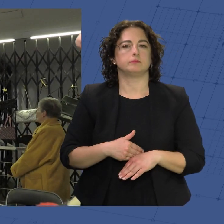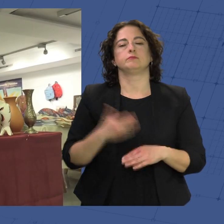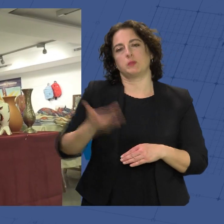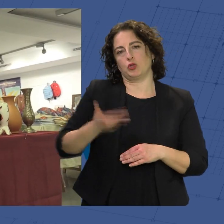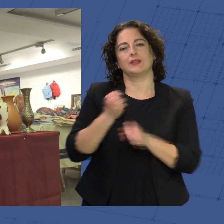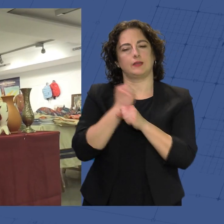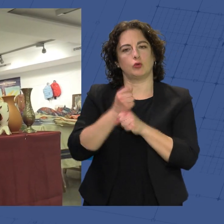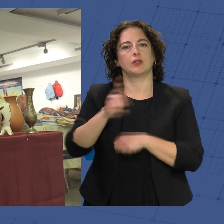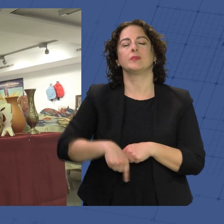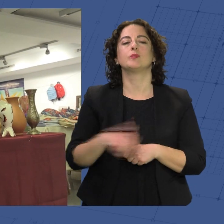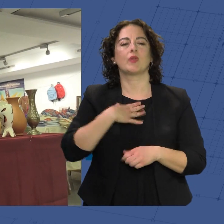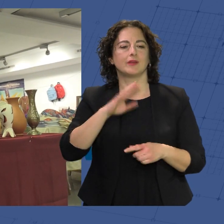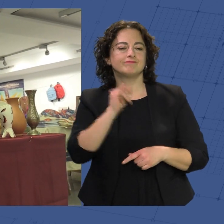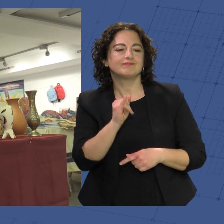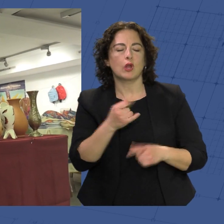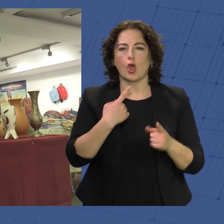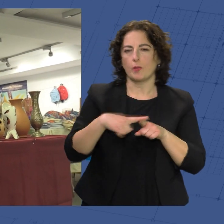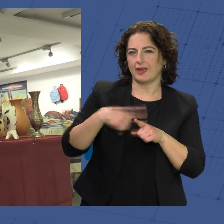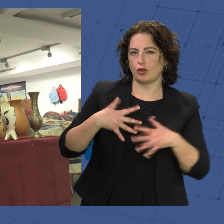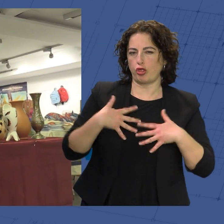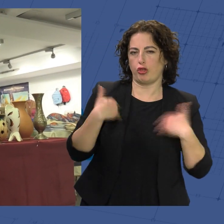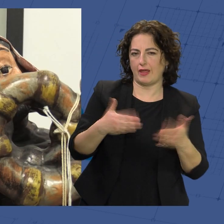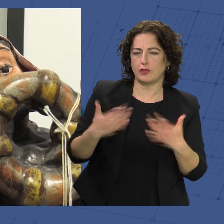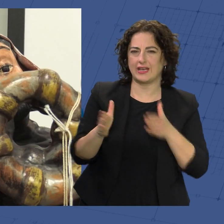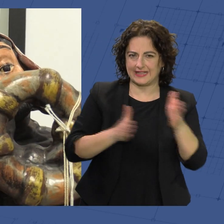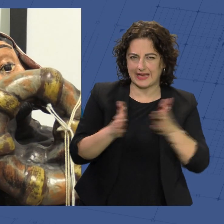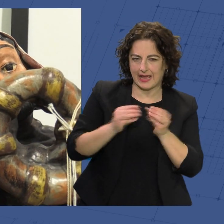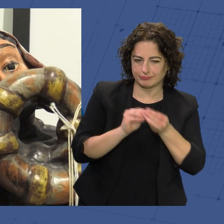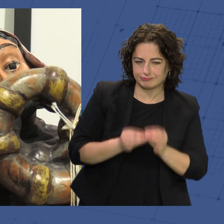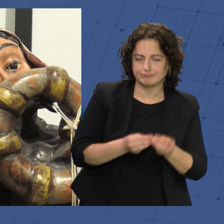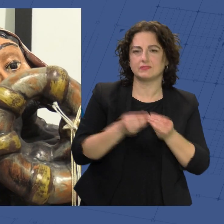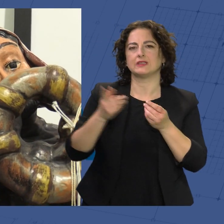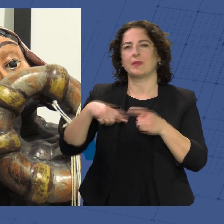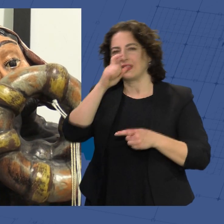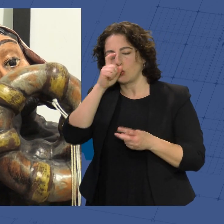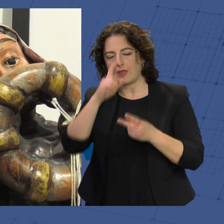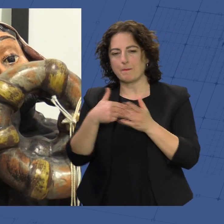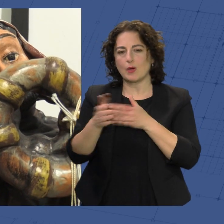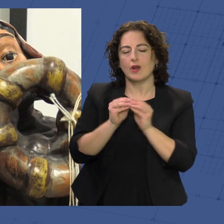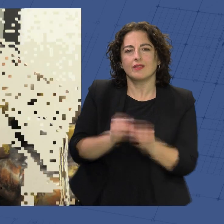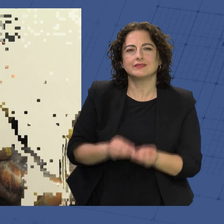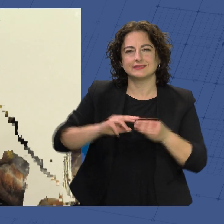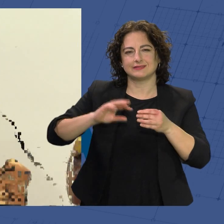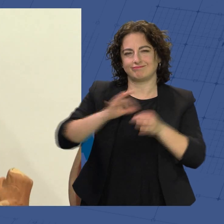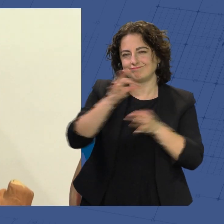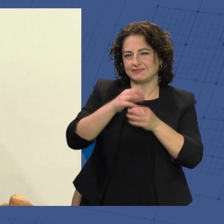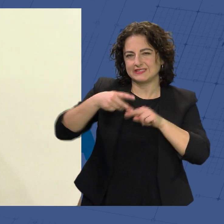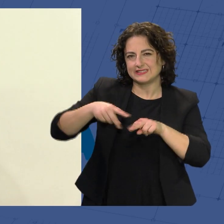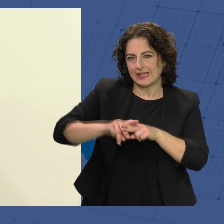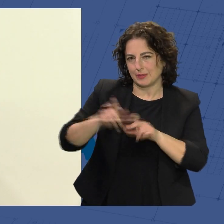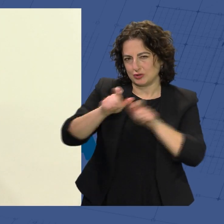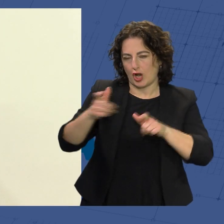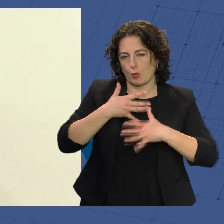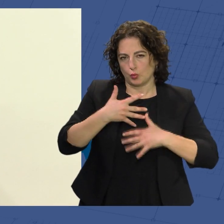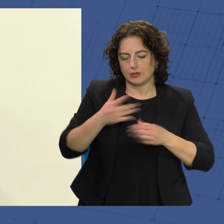labor. Se pueden encontrar objetos donados de artesanía de Níjar y pequeñas antigüedades. Manualidades creadas en el taller de costura por las personas voluntarias.